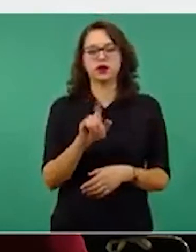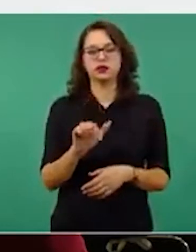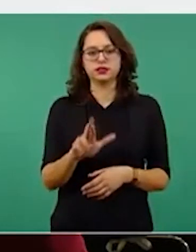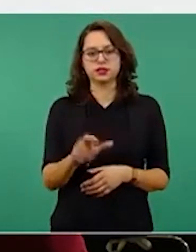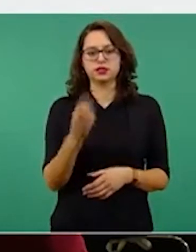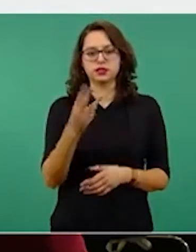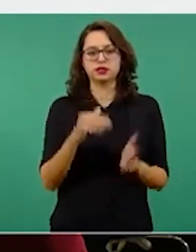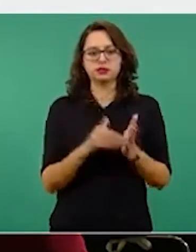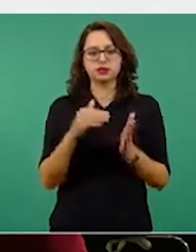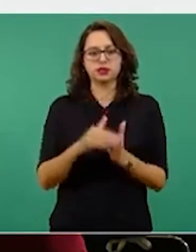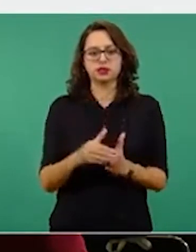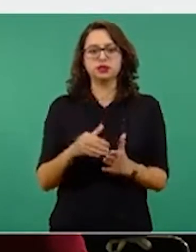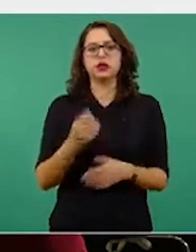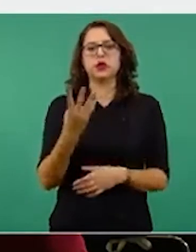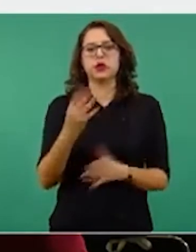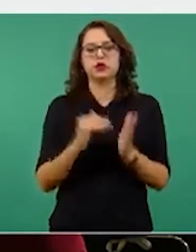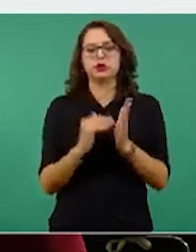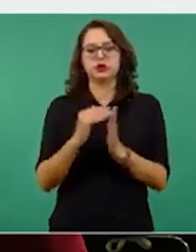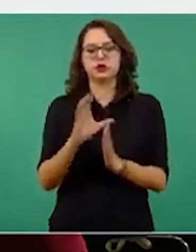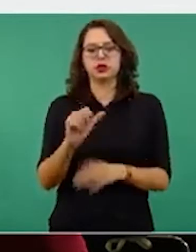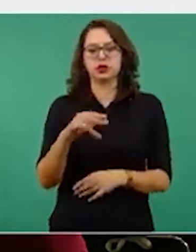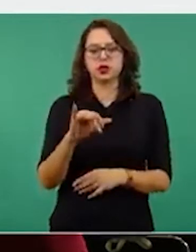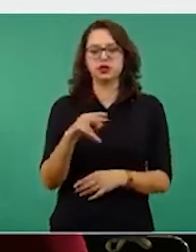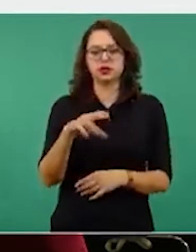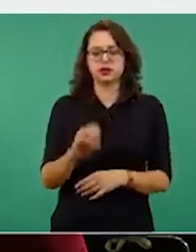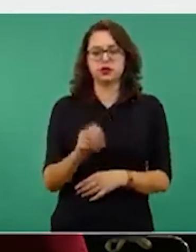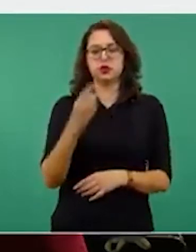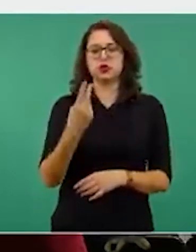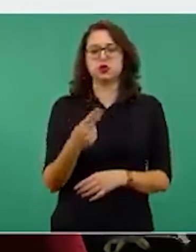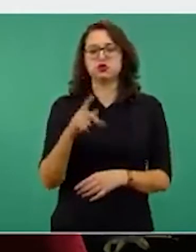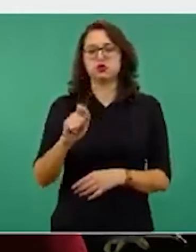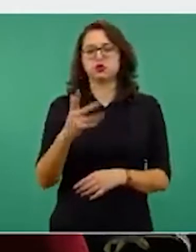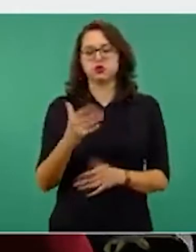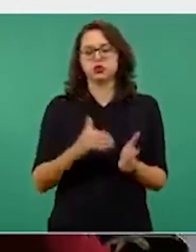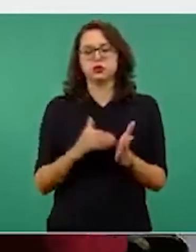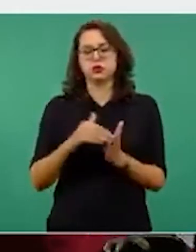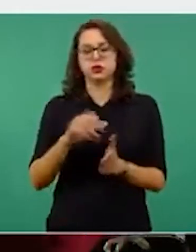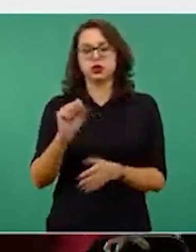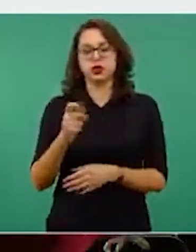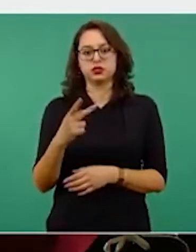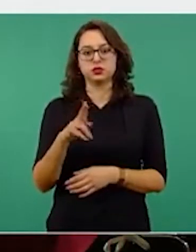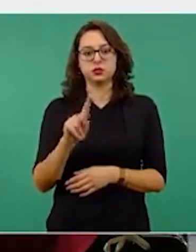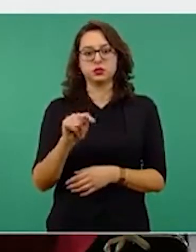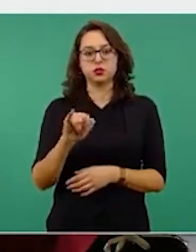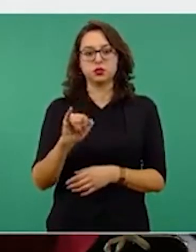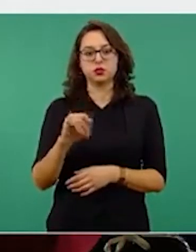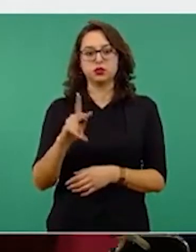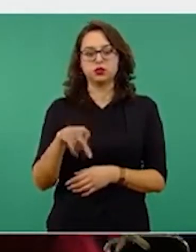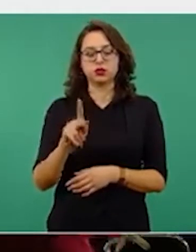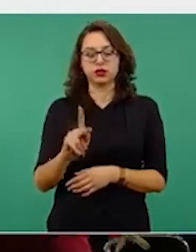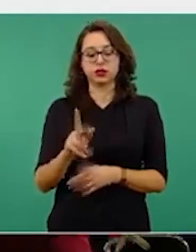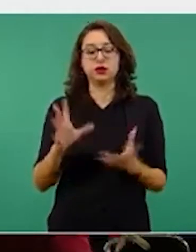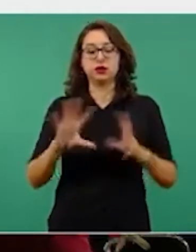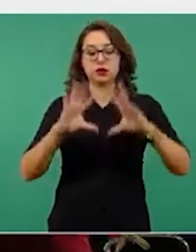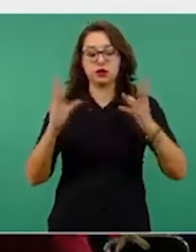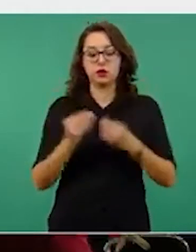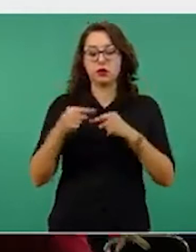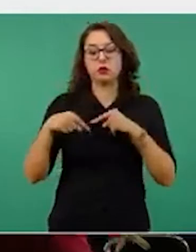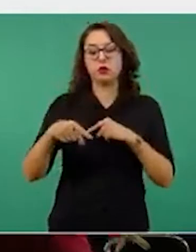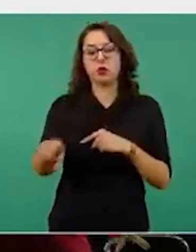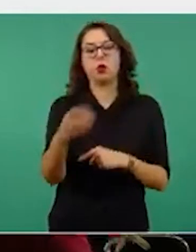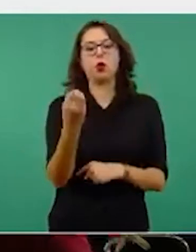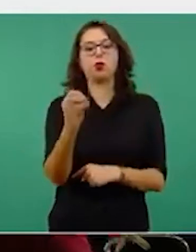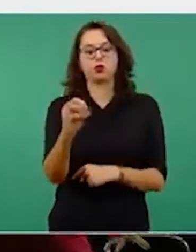millones CanSino, 2.5 millones Sputnik, con lo cual tenemos cubierto al mes de octubre